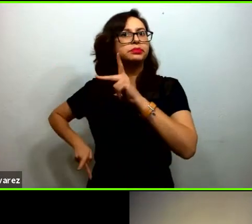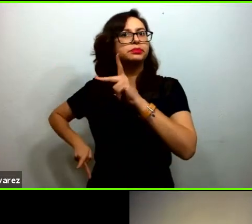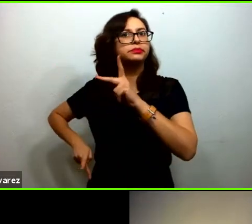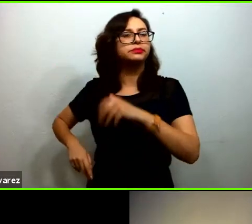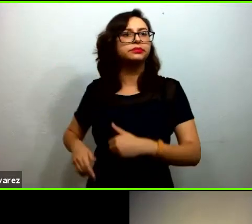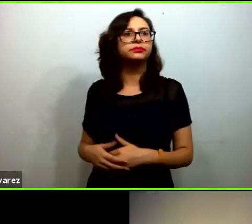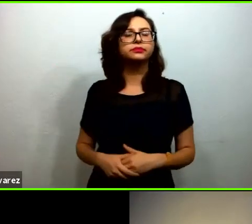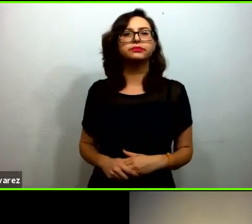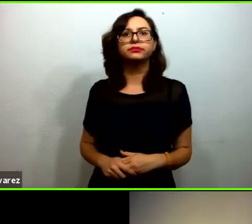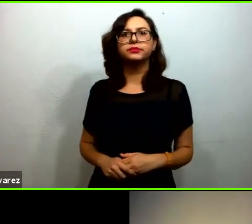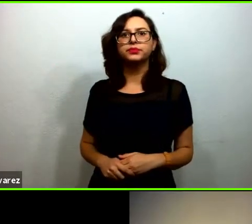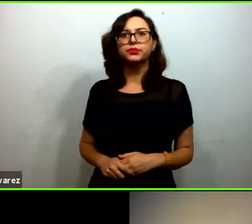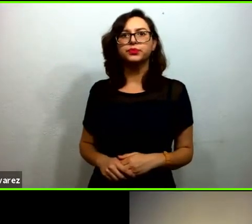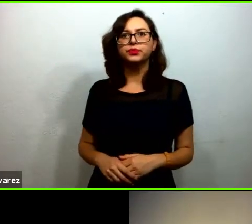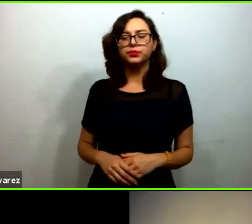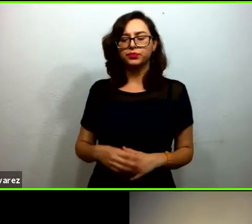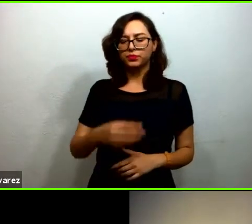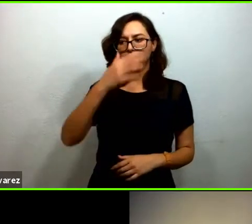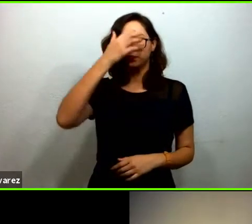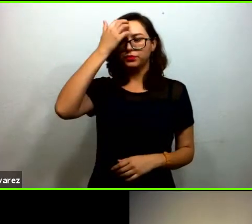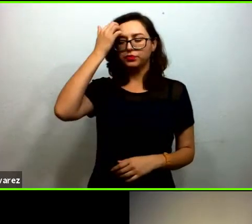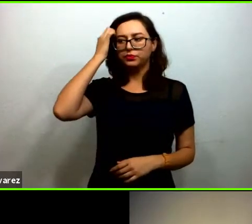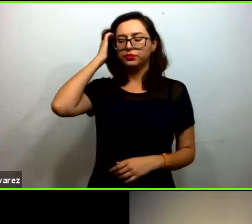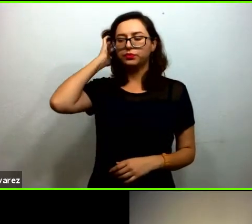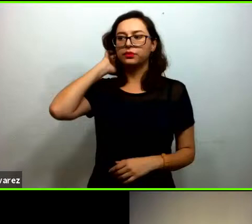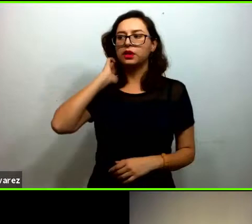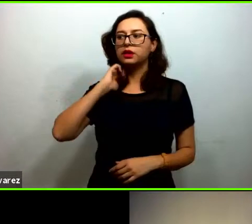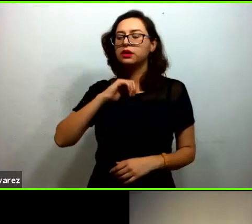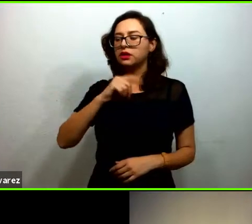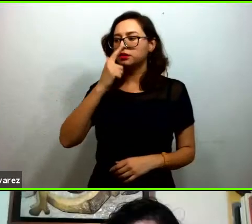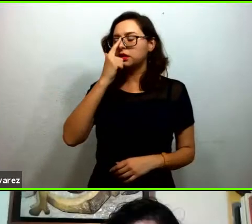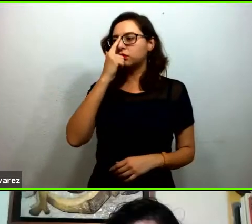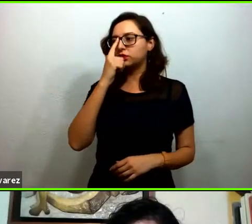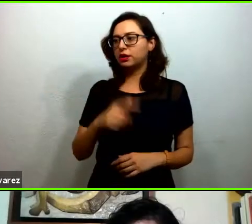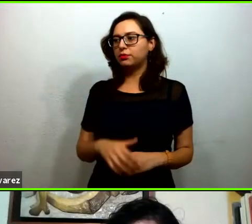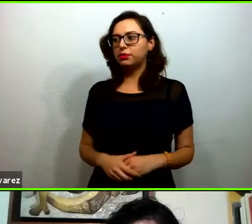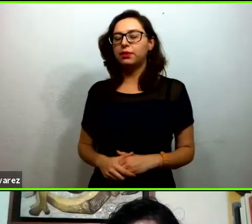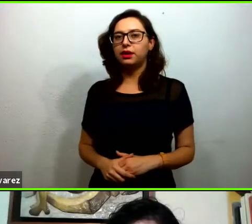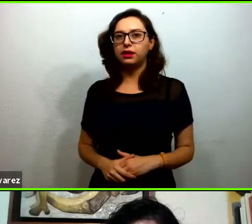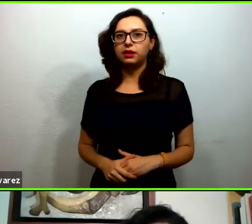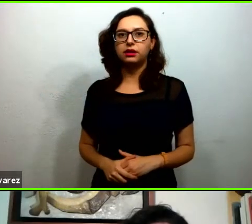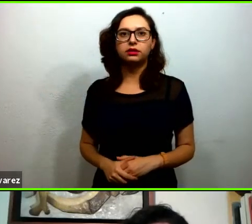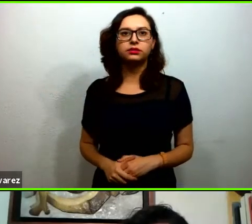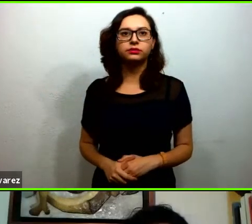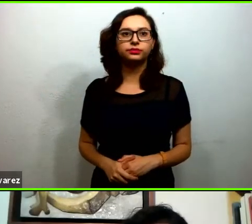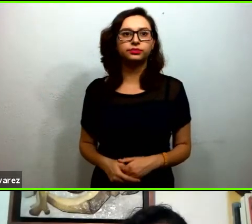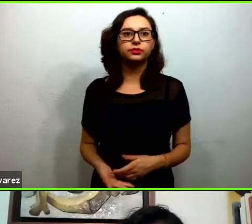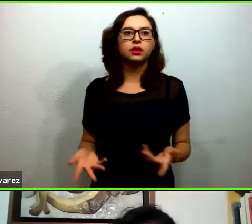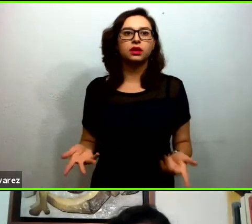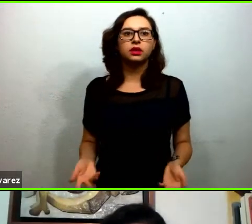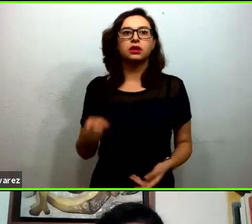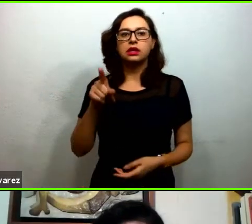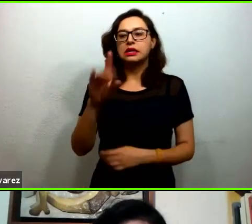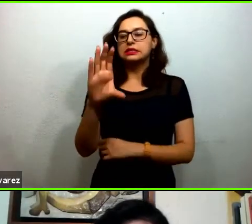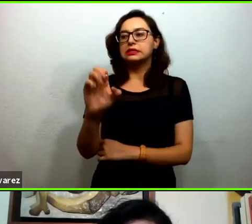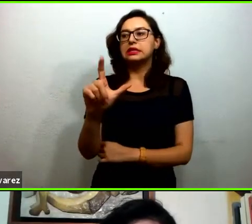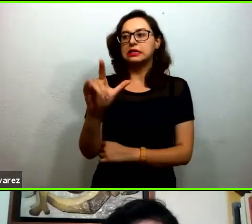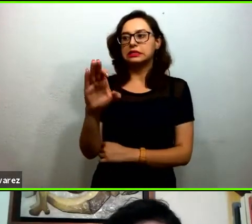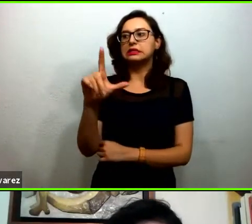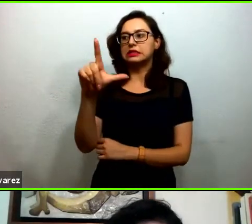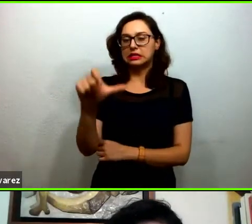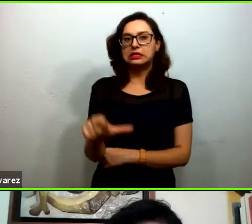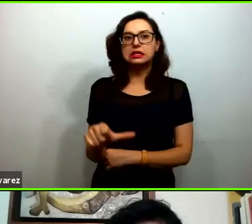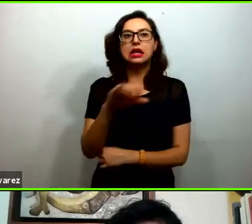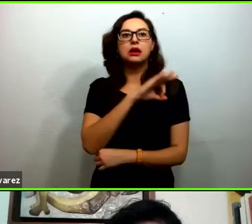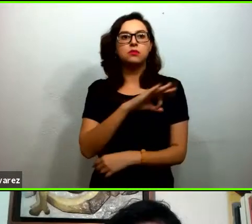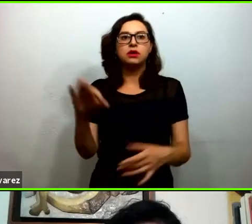Cecilia continuando con este tema tal vez tú nos puedes contar de otras experiencias inspiradoras de alianzas entre la comunidad